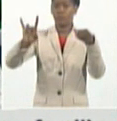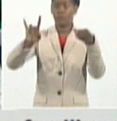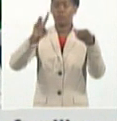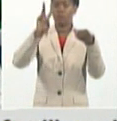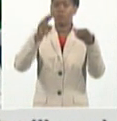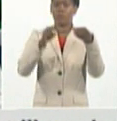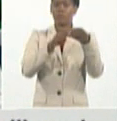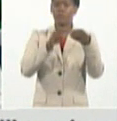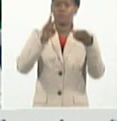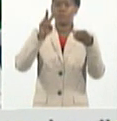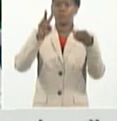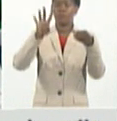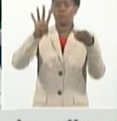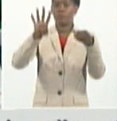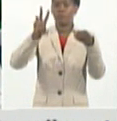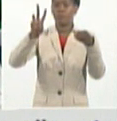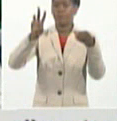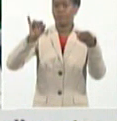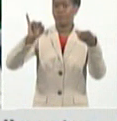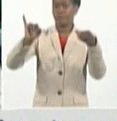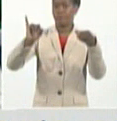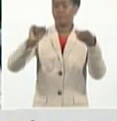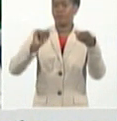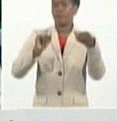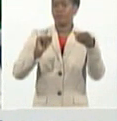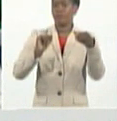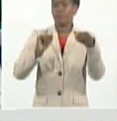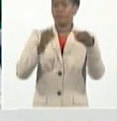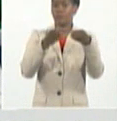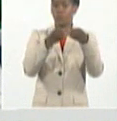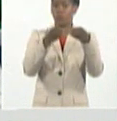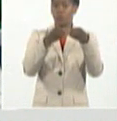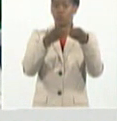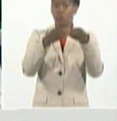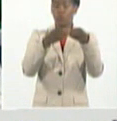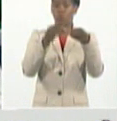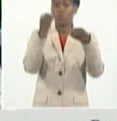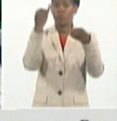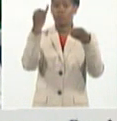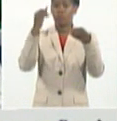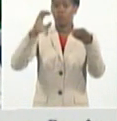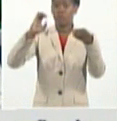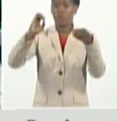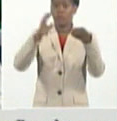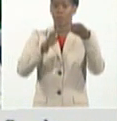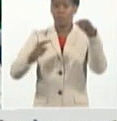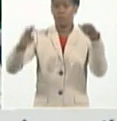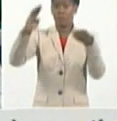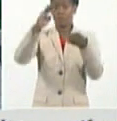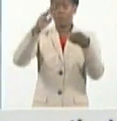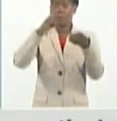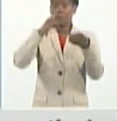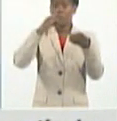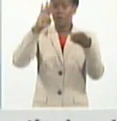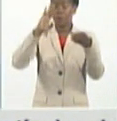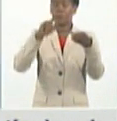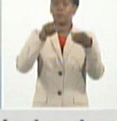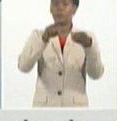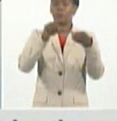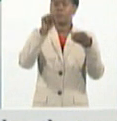,436. Y de más de 60, también una cifra elevada, 1